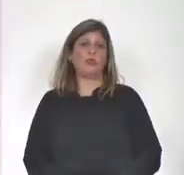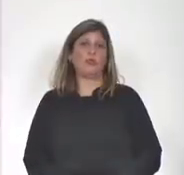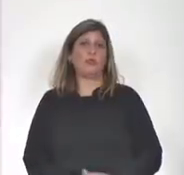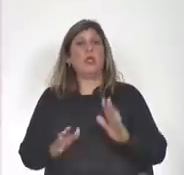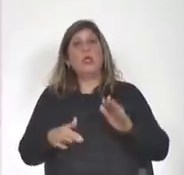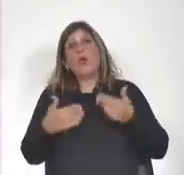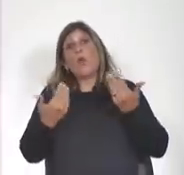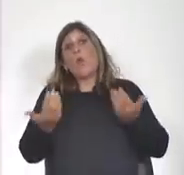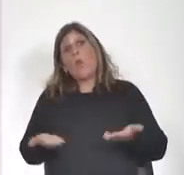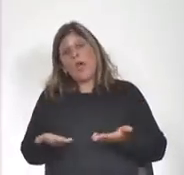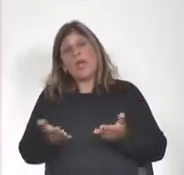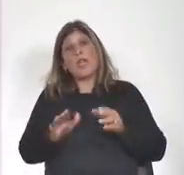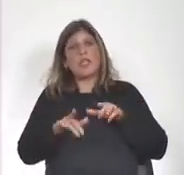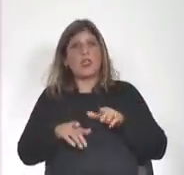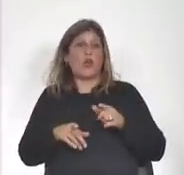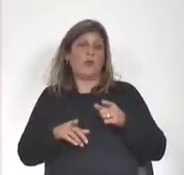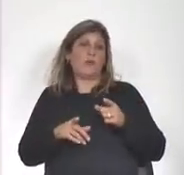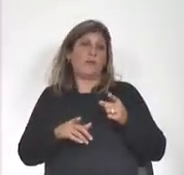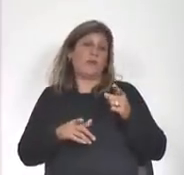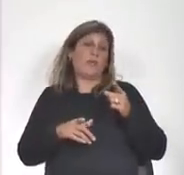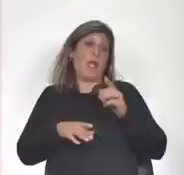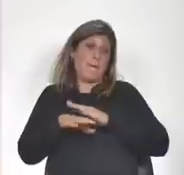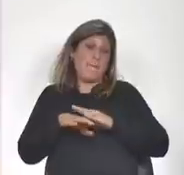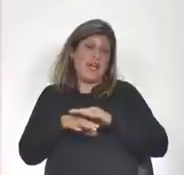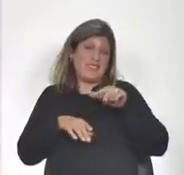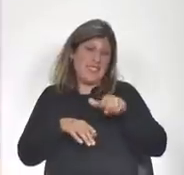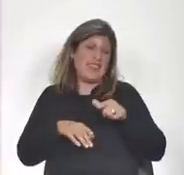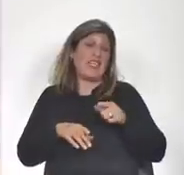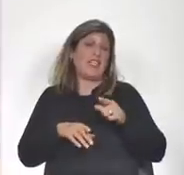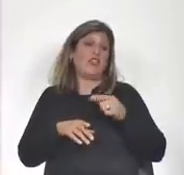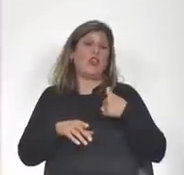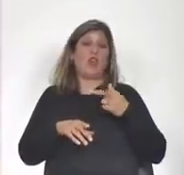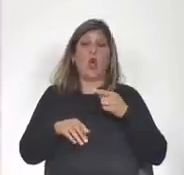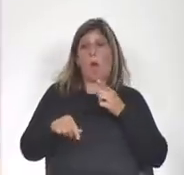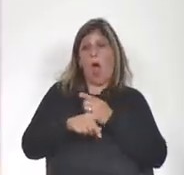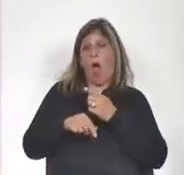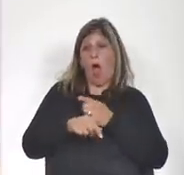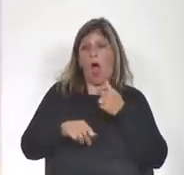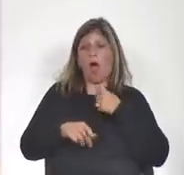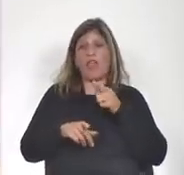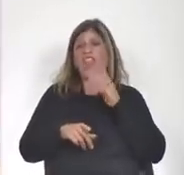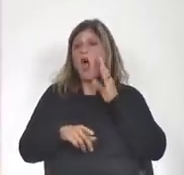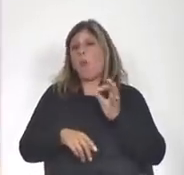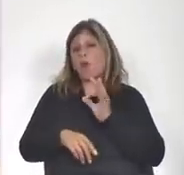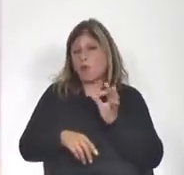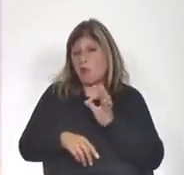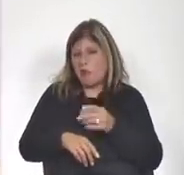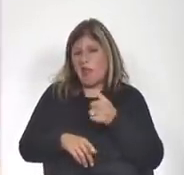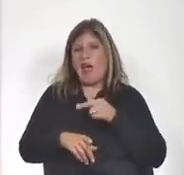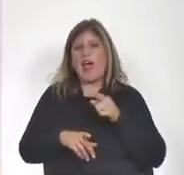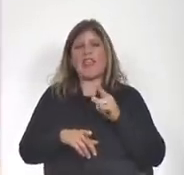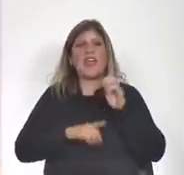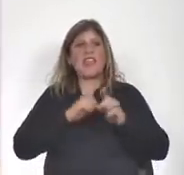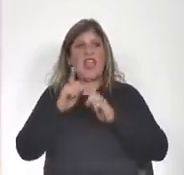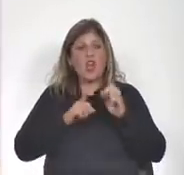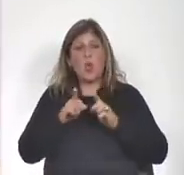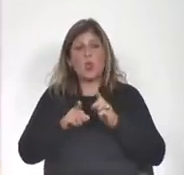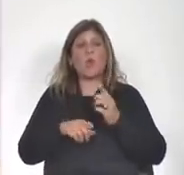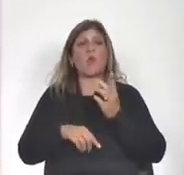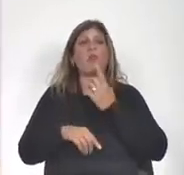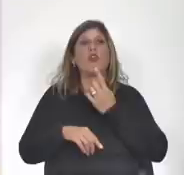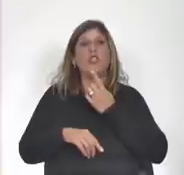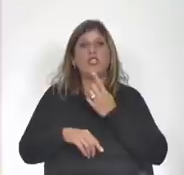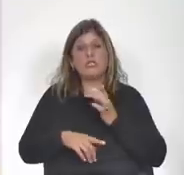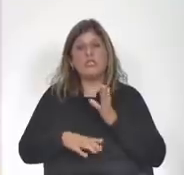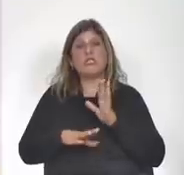y bueno en torno a esto han surgido las acusaciones de inoportunidad de parte de actores que integran fuerzas